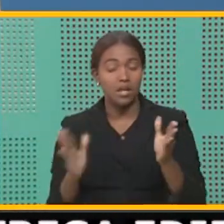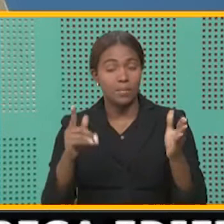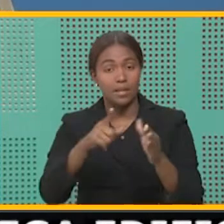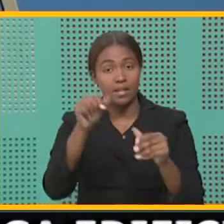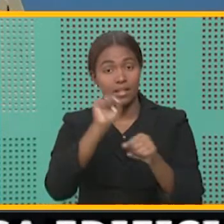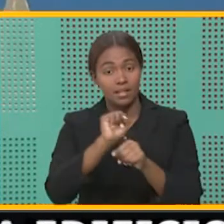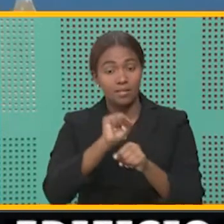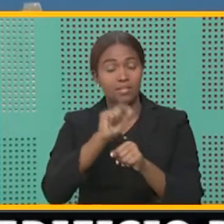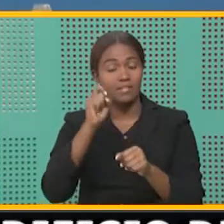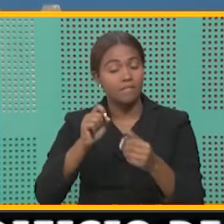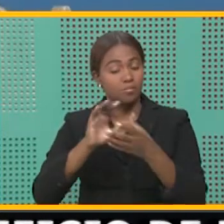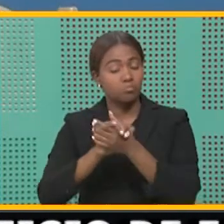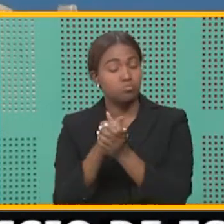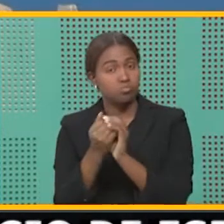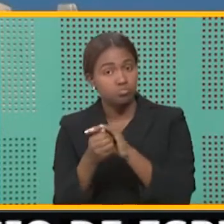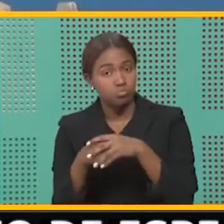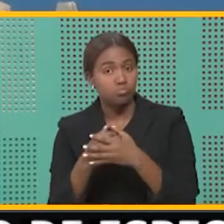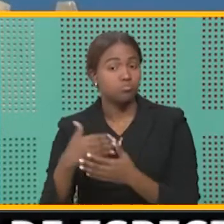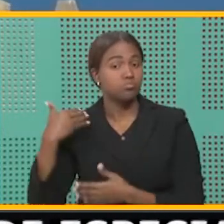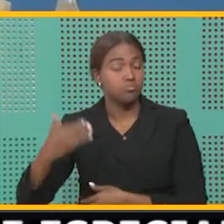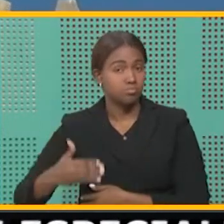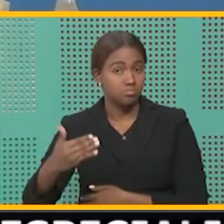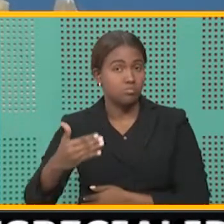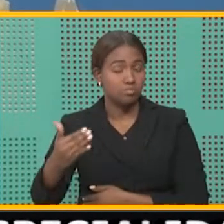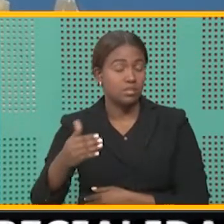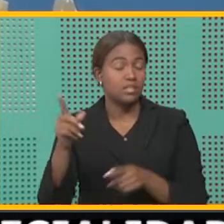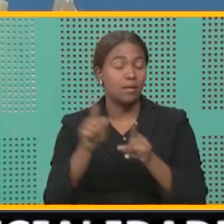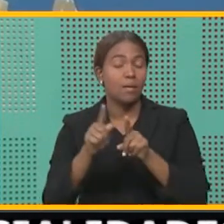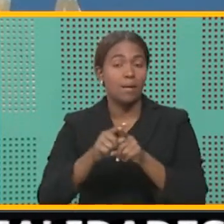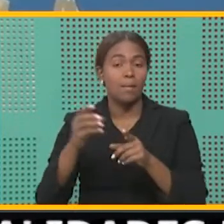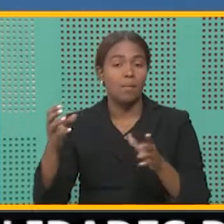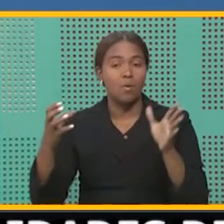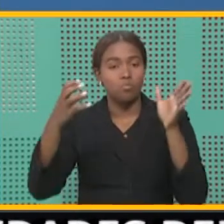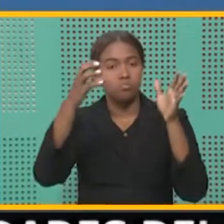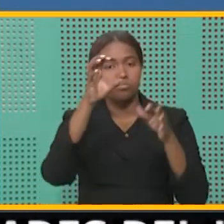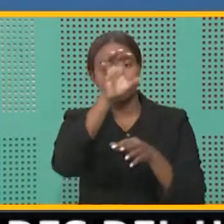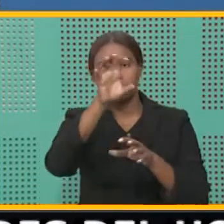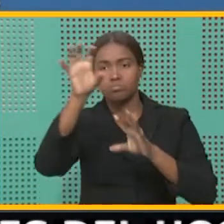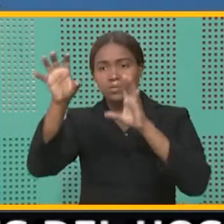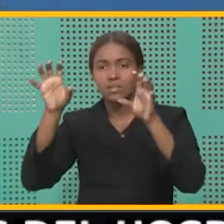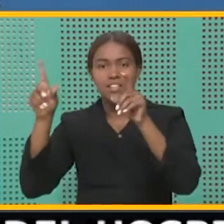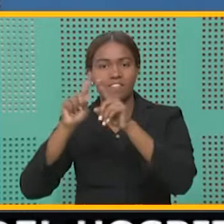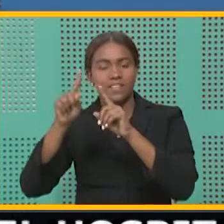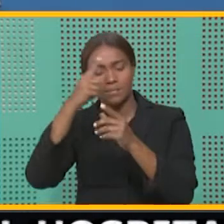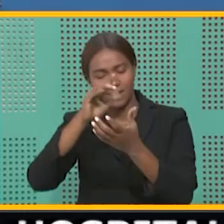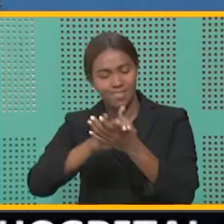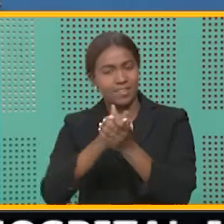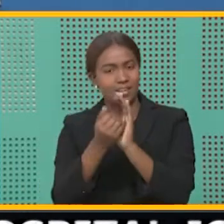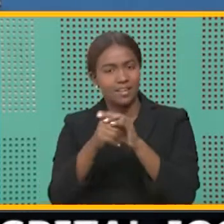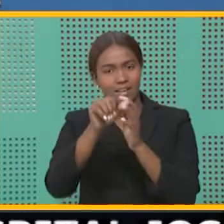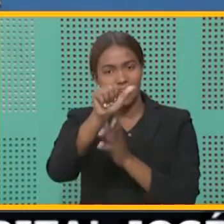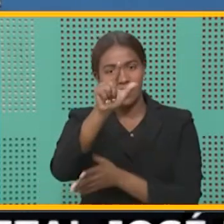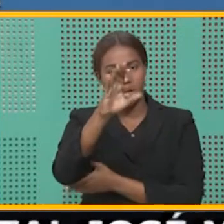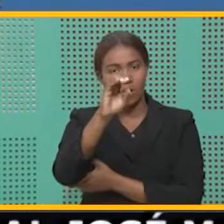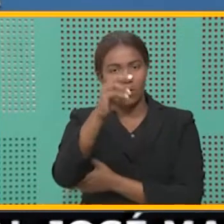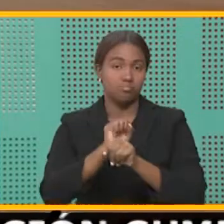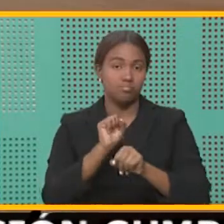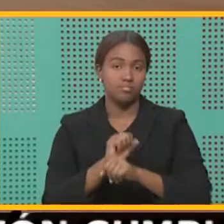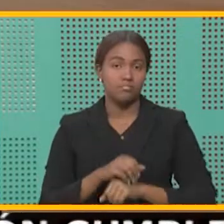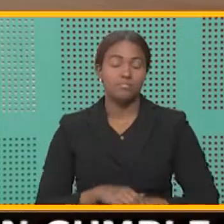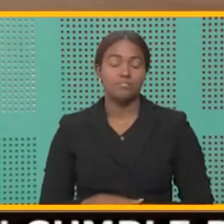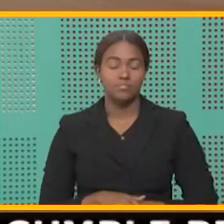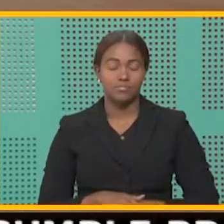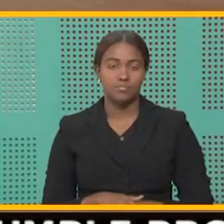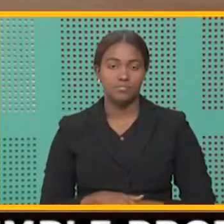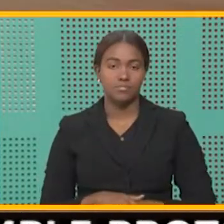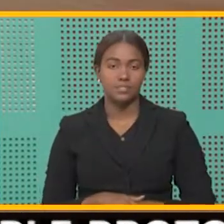empleados a lavarse las manos con regularidad y colocar dispensadores de gel a base de alcohol en lugares de fácil acceso.